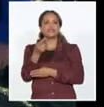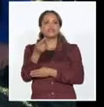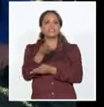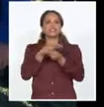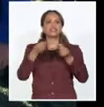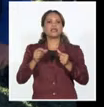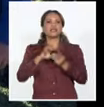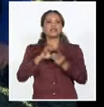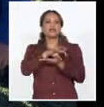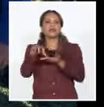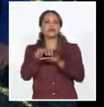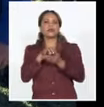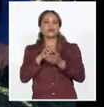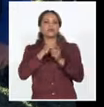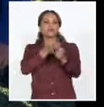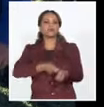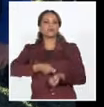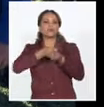a los cultivos varios. Tendremos detalles en próximos sesiones.